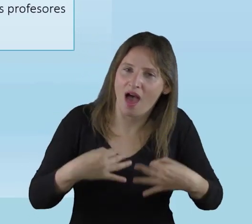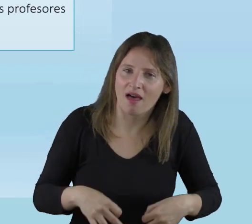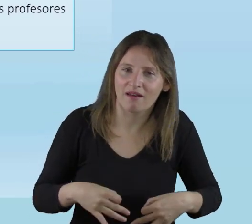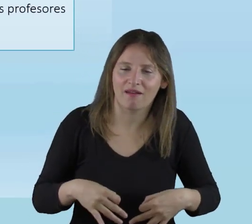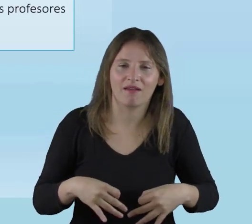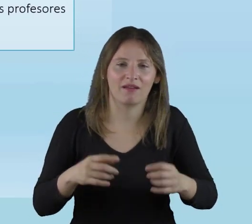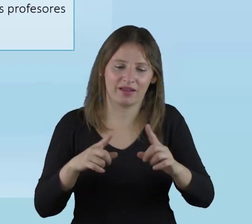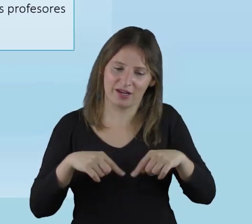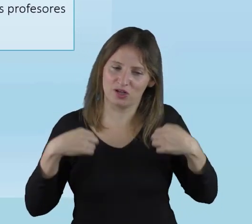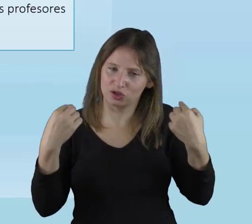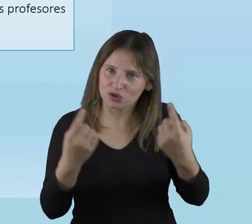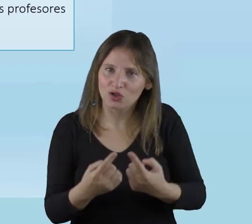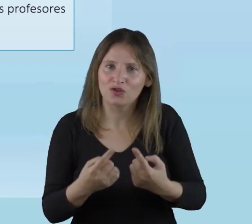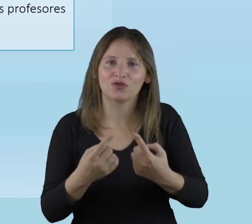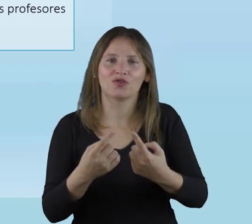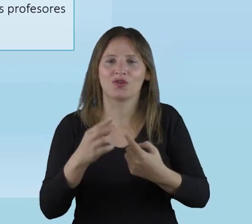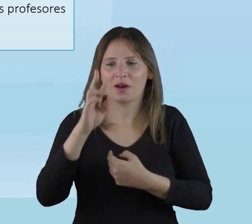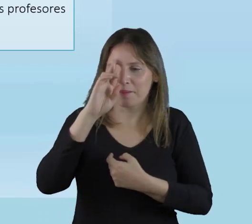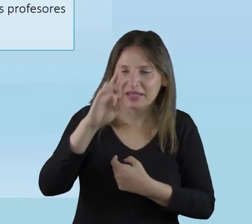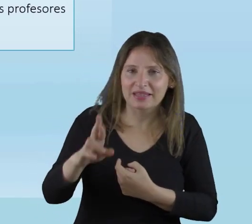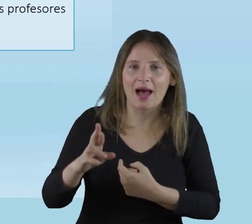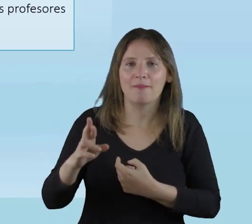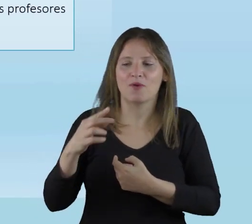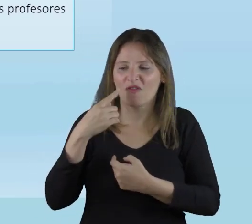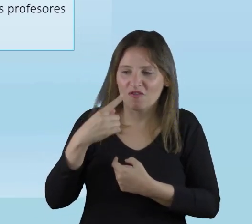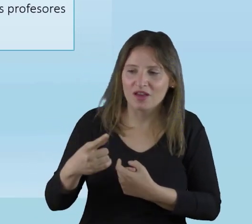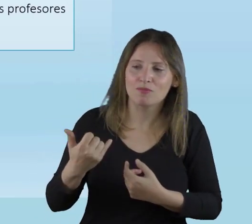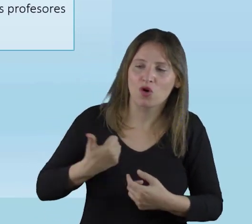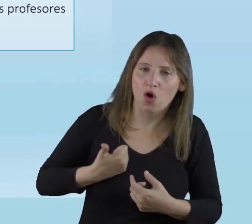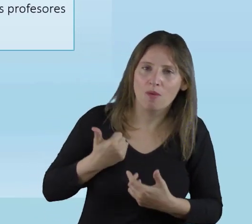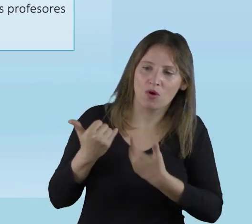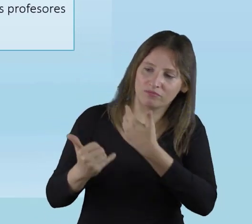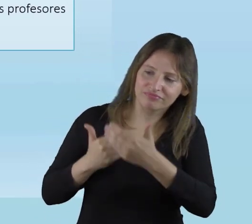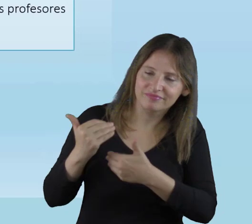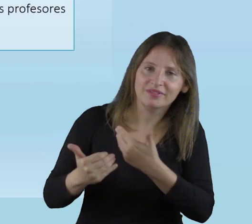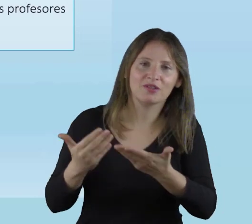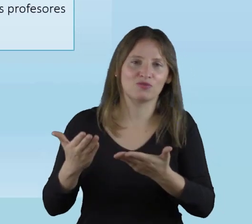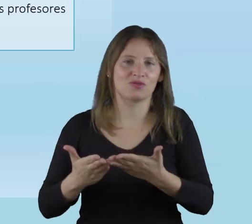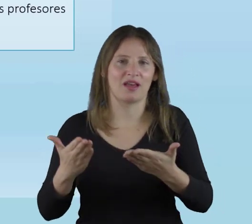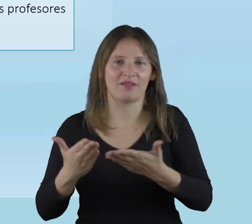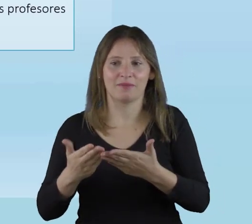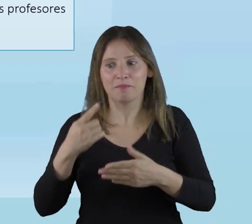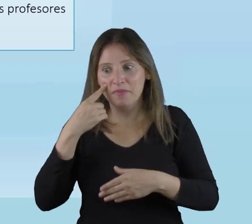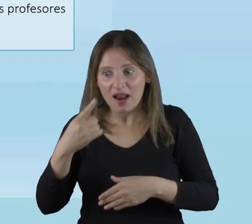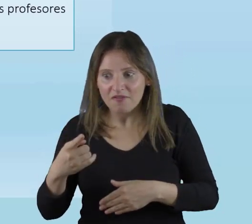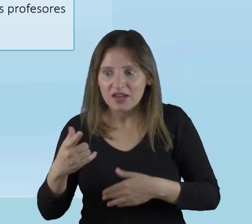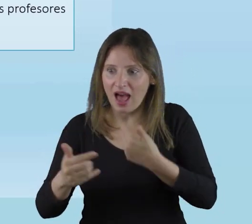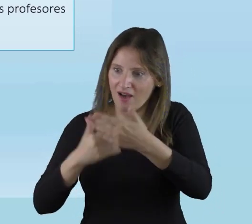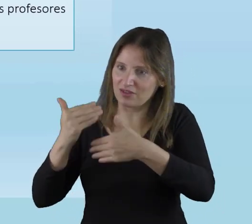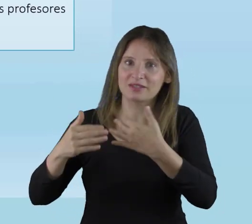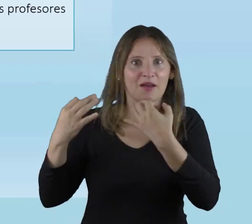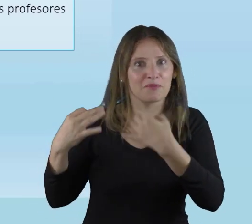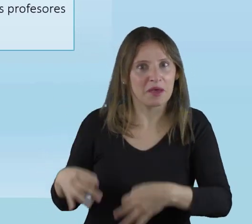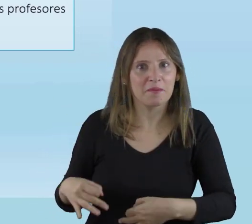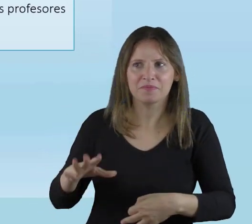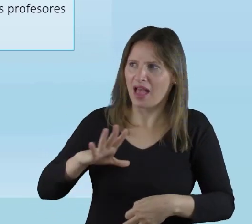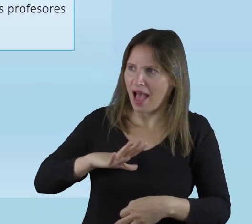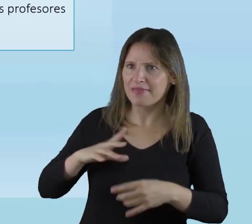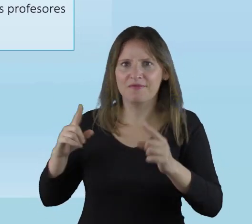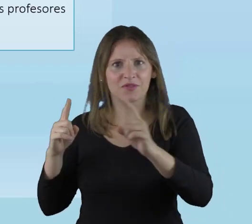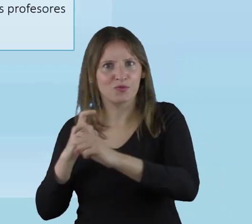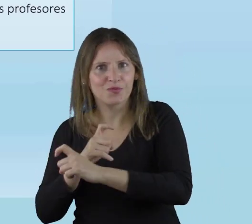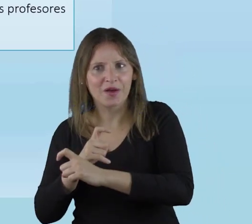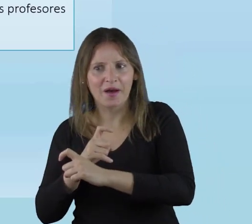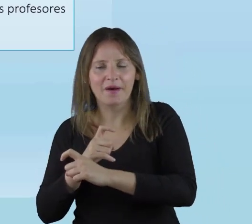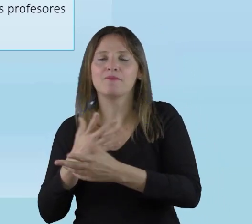asegurar que vamos siguiendo a nuestros estudiantes para ver si